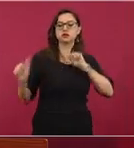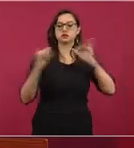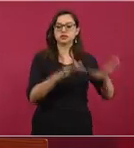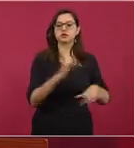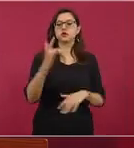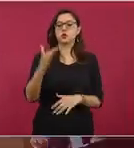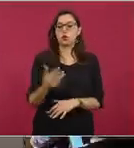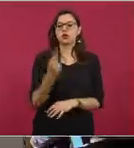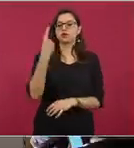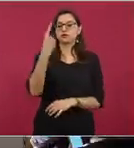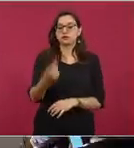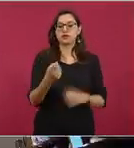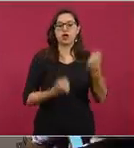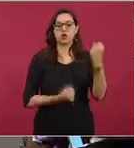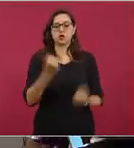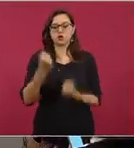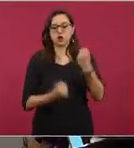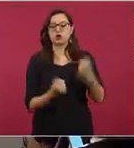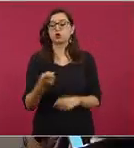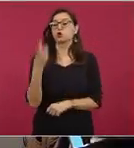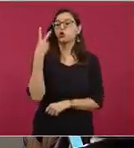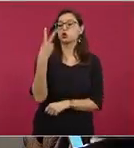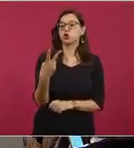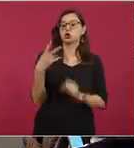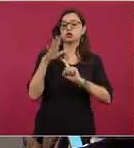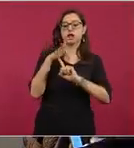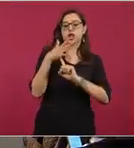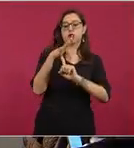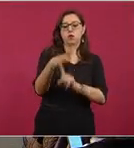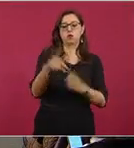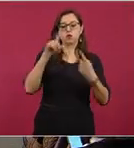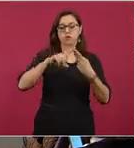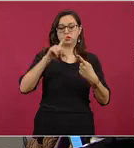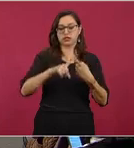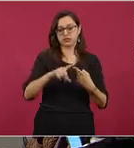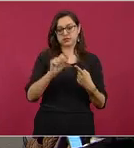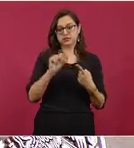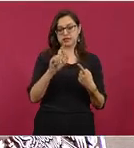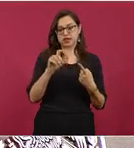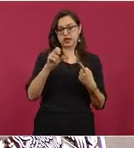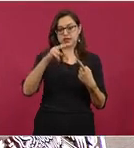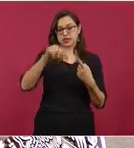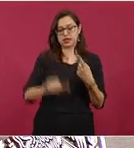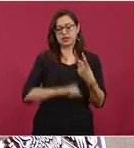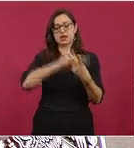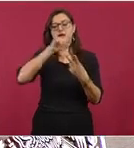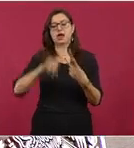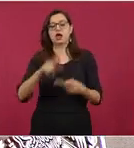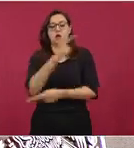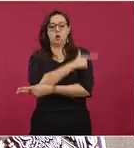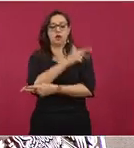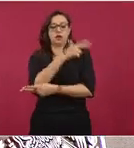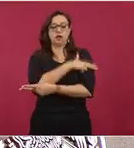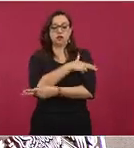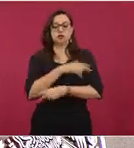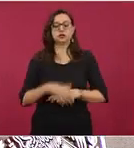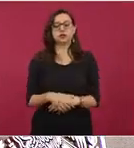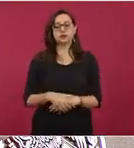y dos helicópteros, uno de la Sedena y otro de la Guardia Nacional.